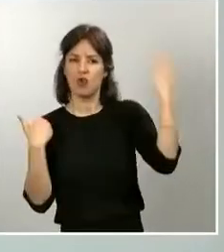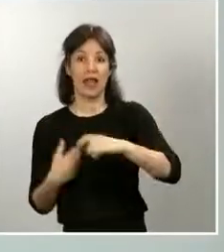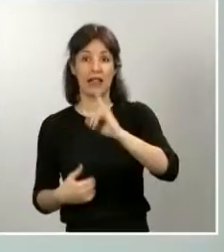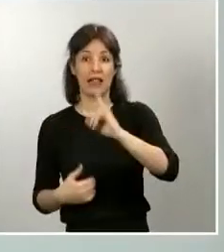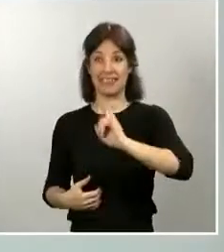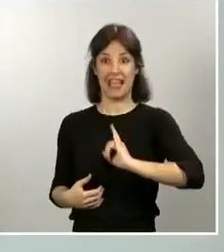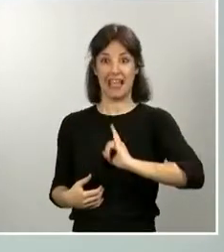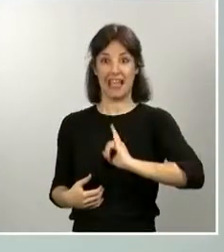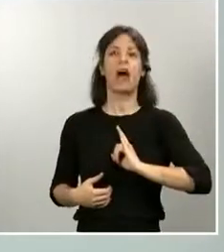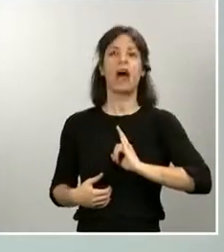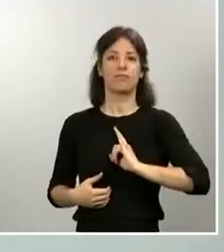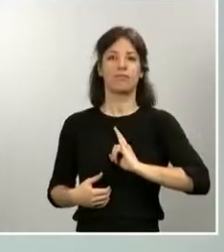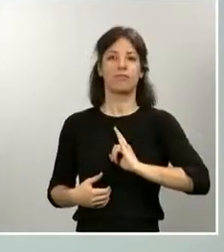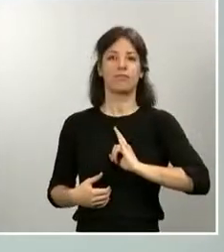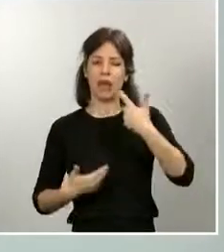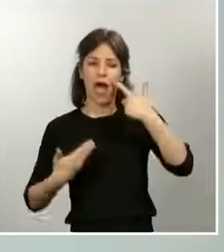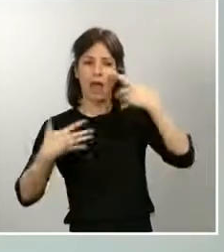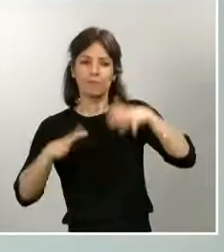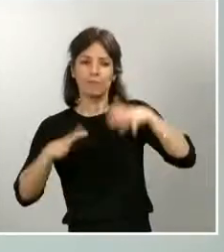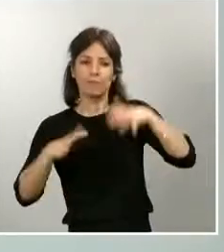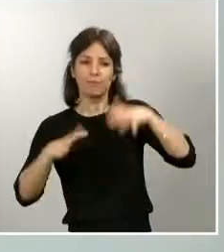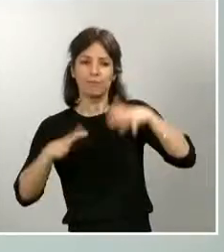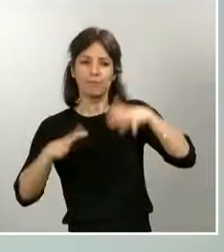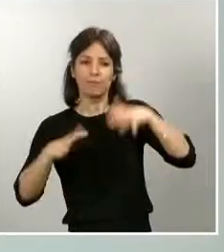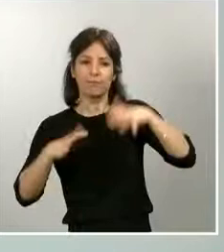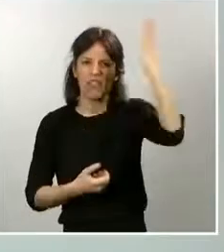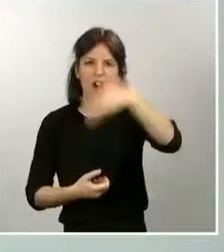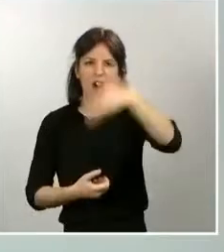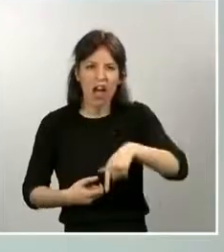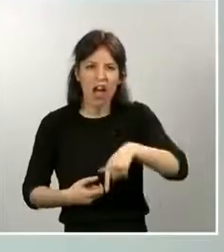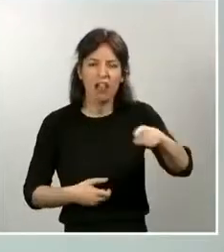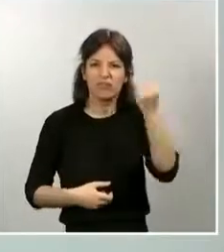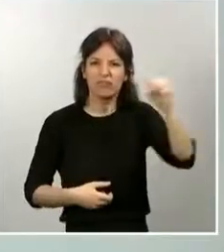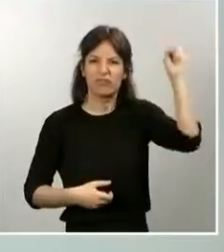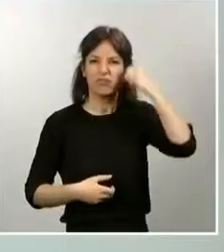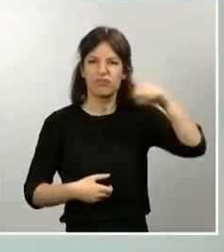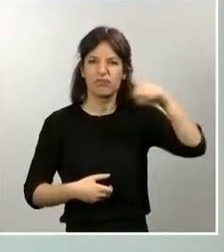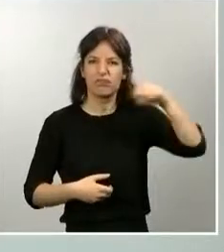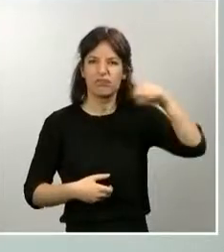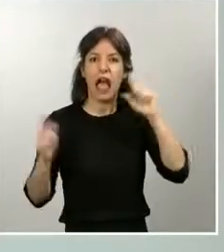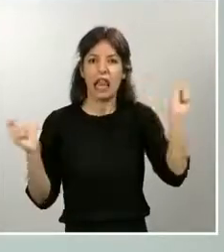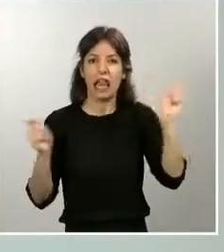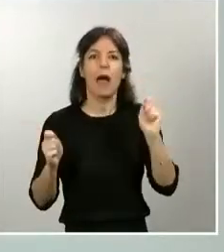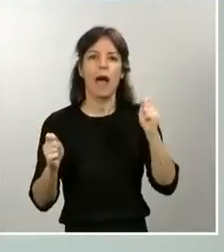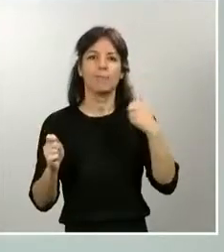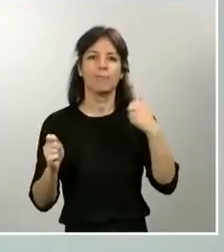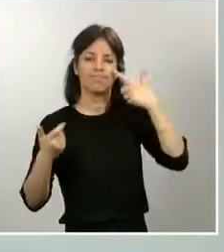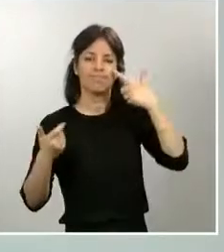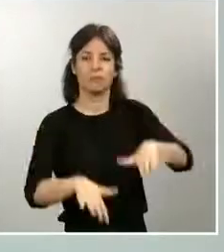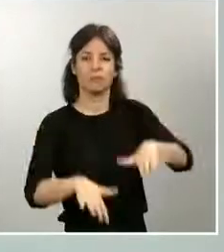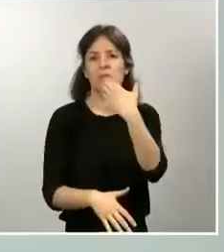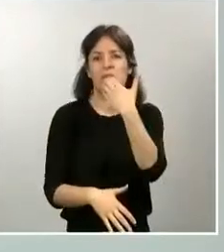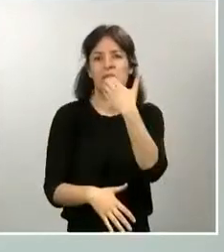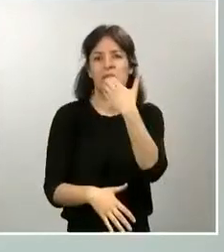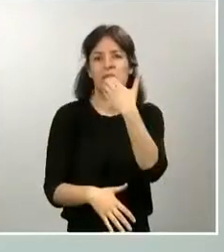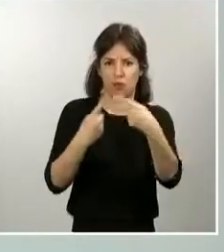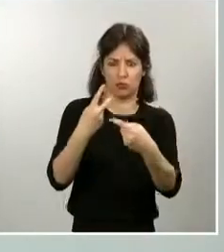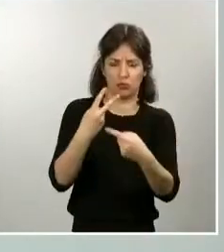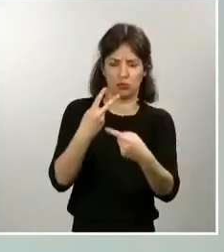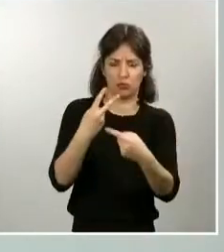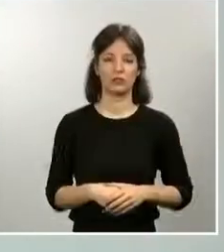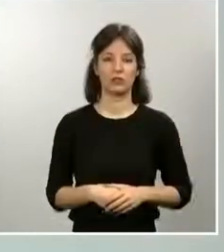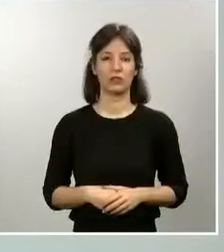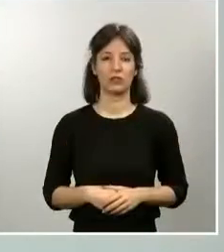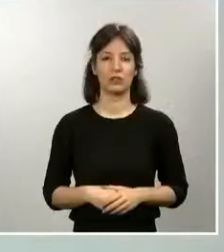a esas personas insolidarias que no cumplen el estado de alarma. Por citarle algunos ejemplos, varias llamadas al